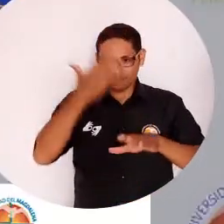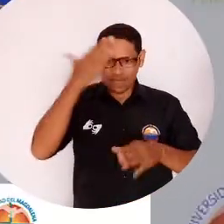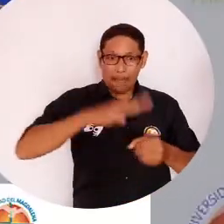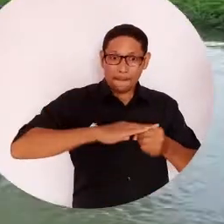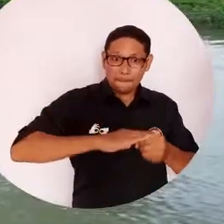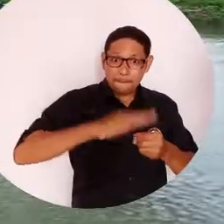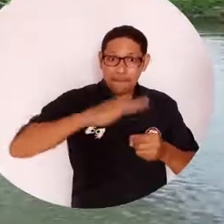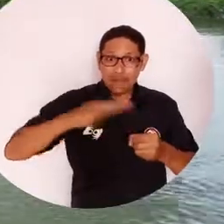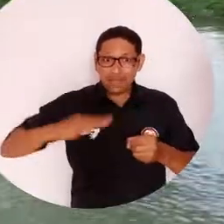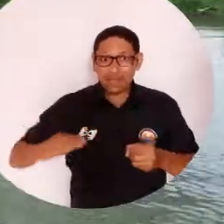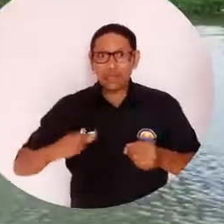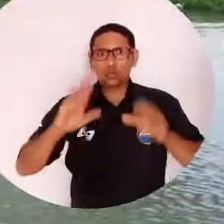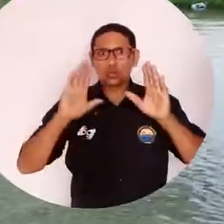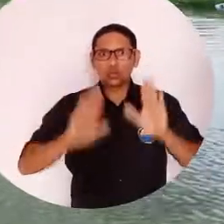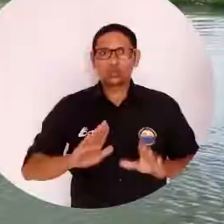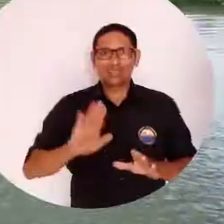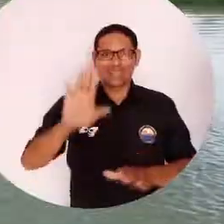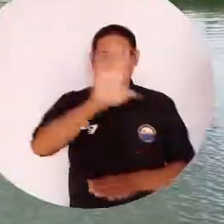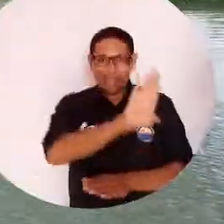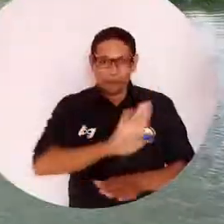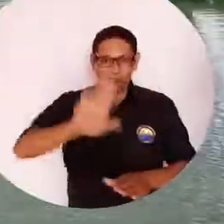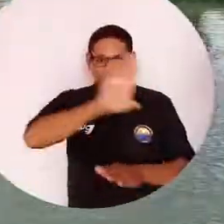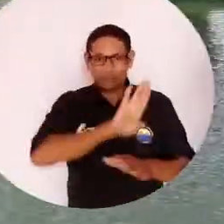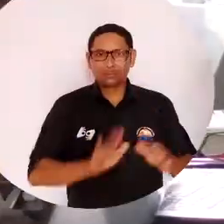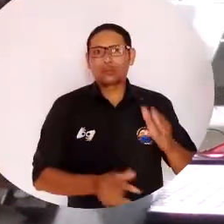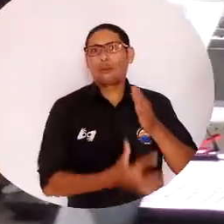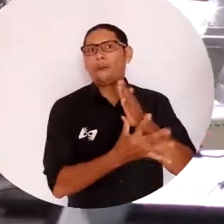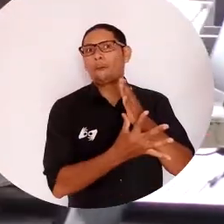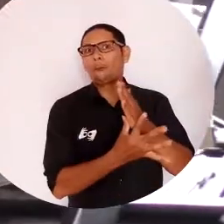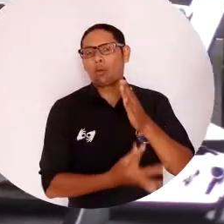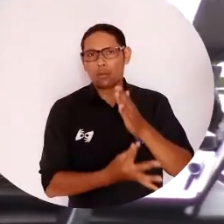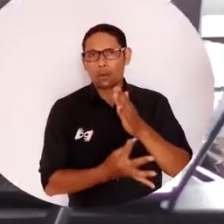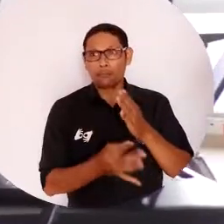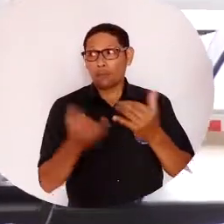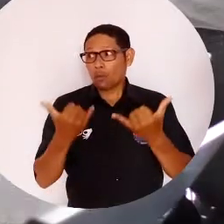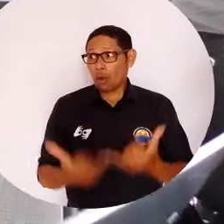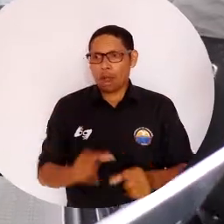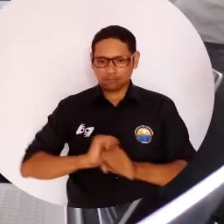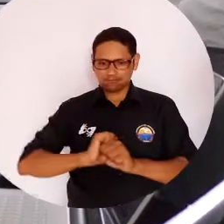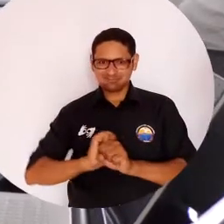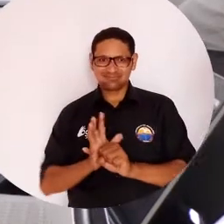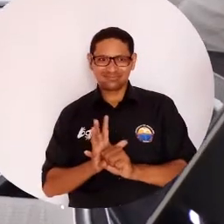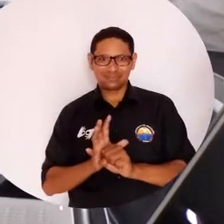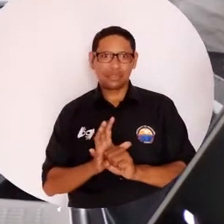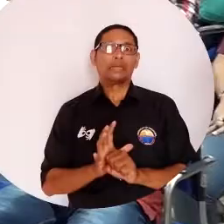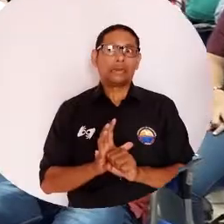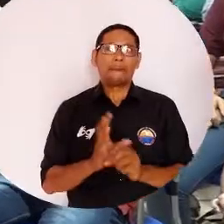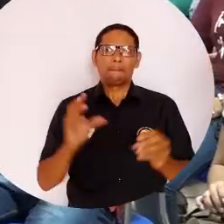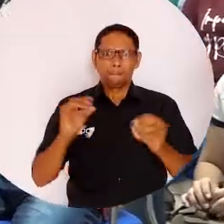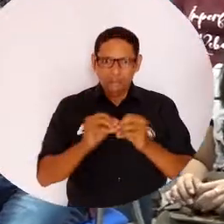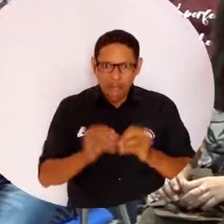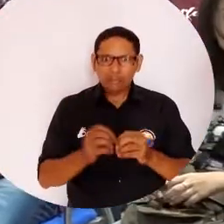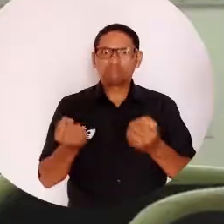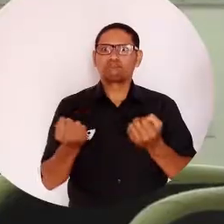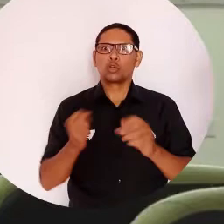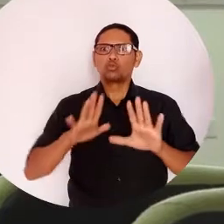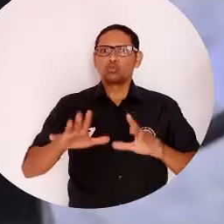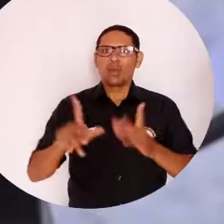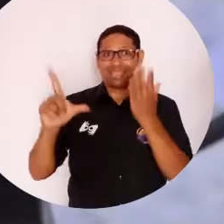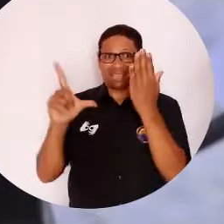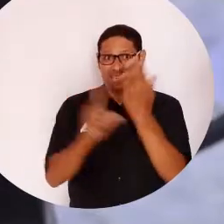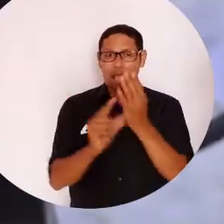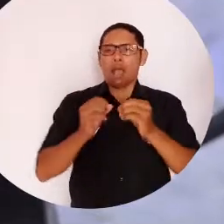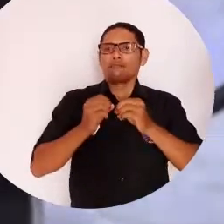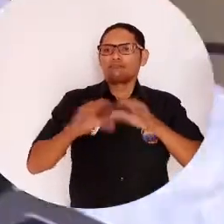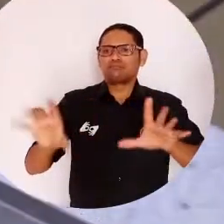resaltar que, a pesar de que el Magdalena es el segundo departamento del país con mayor pobreza monetaria, la pandemia ha permitido a la alma mater expandirse